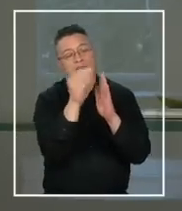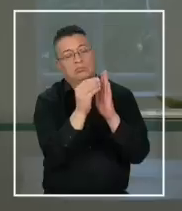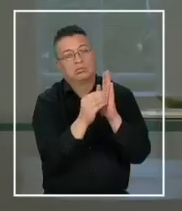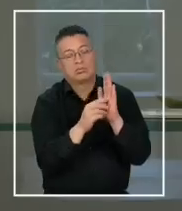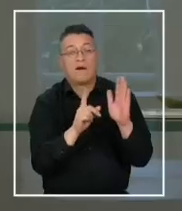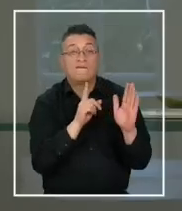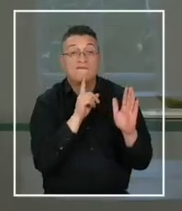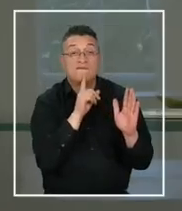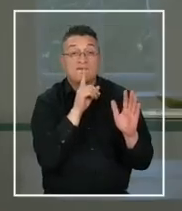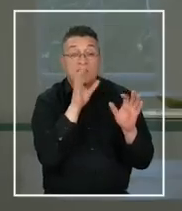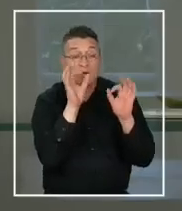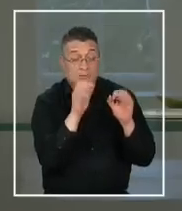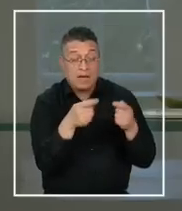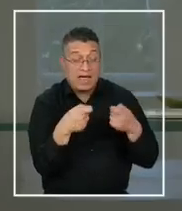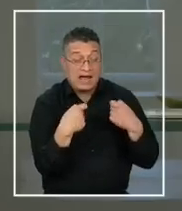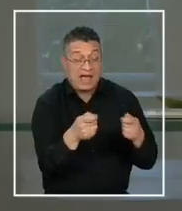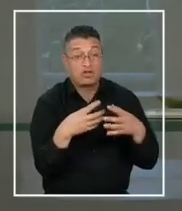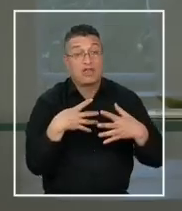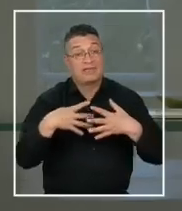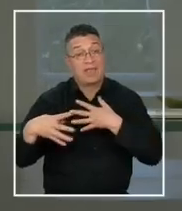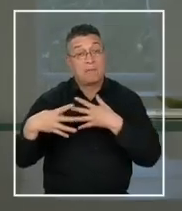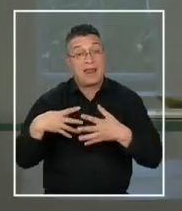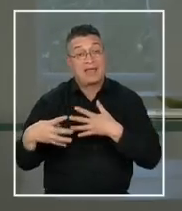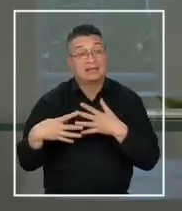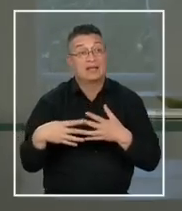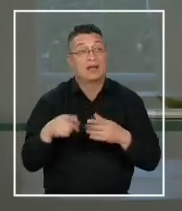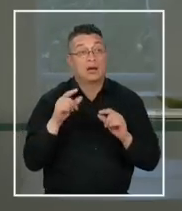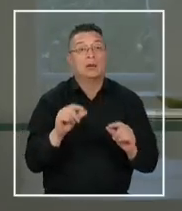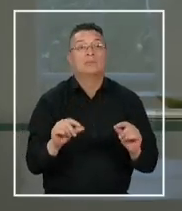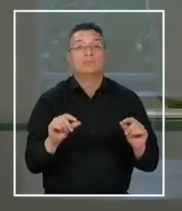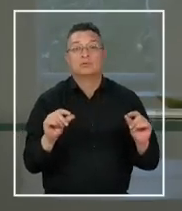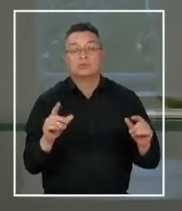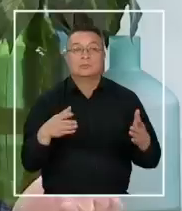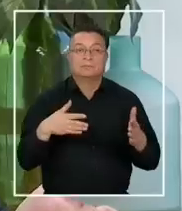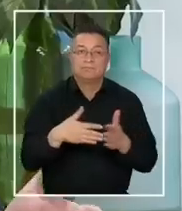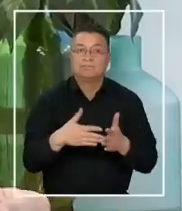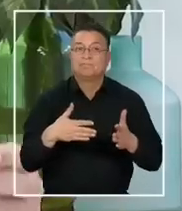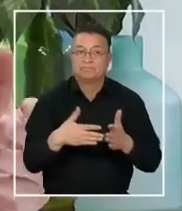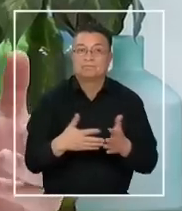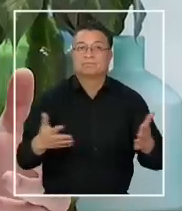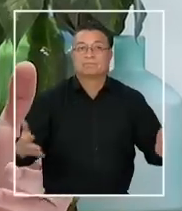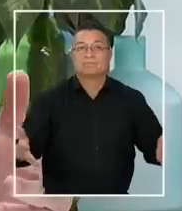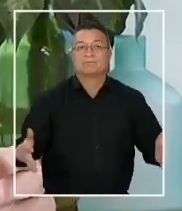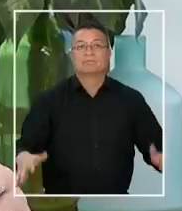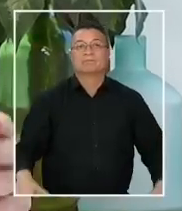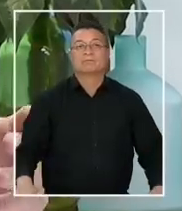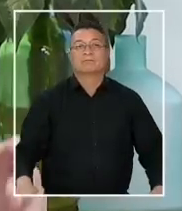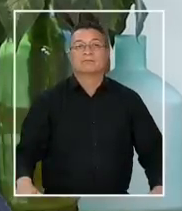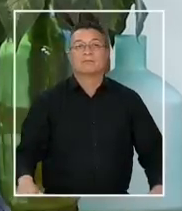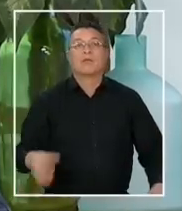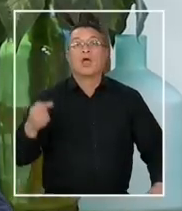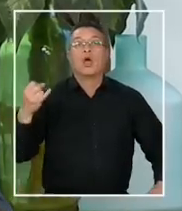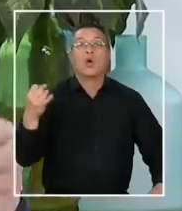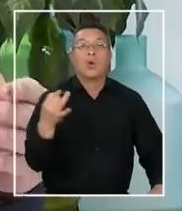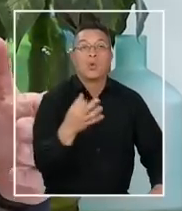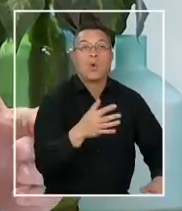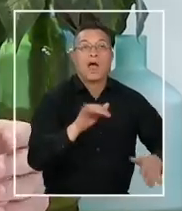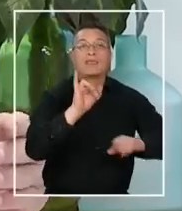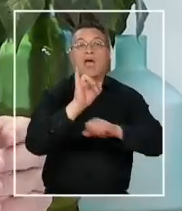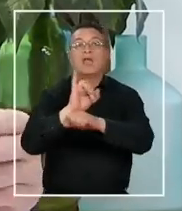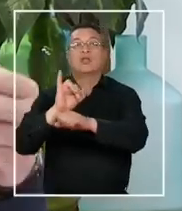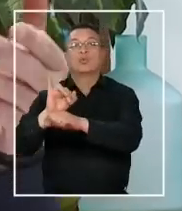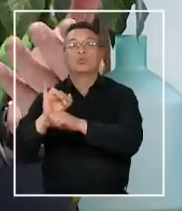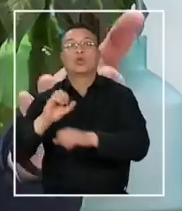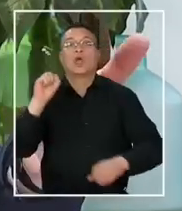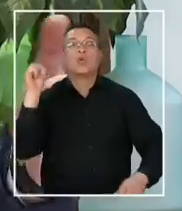eficiencia del gasto y de transparencia, se vean un poco limitados. ¿Cuántas instituciones o cuántas personas